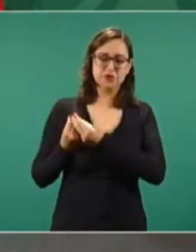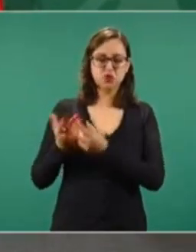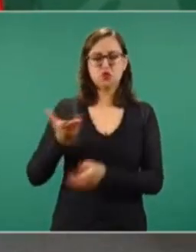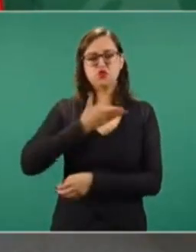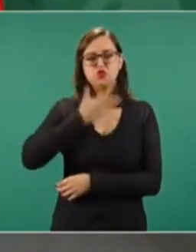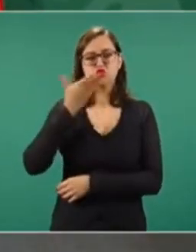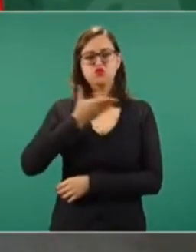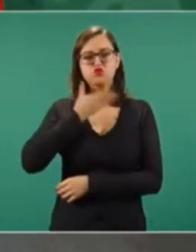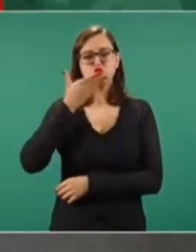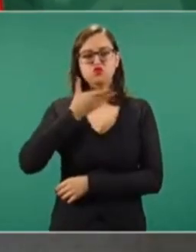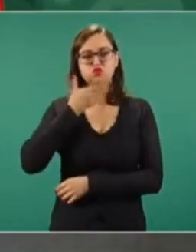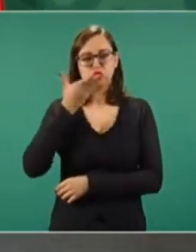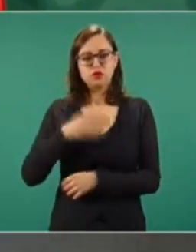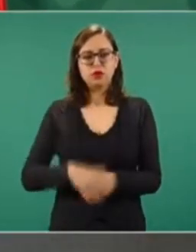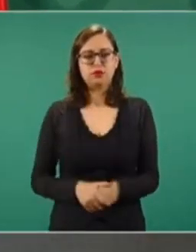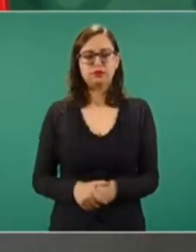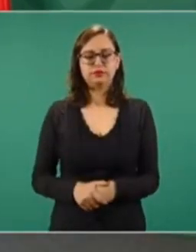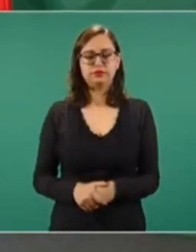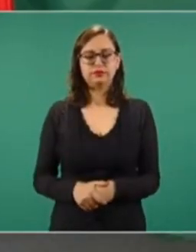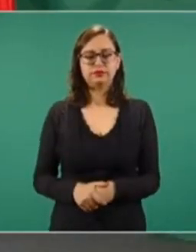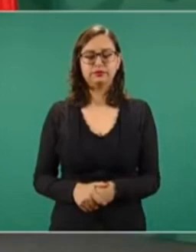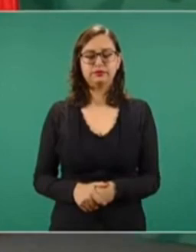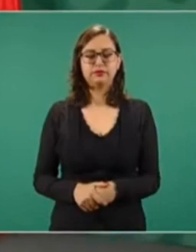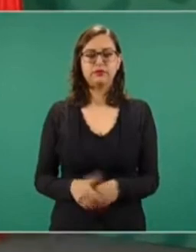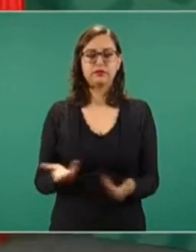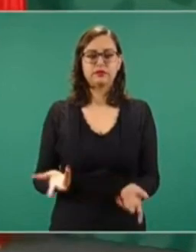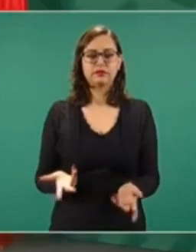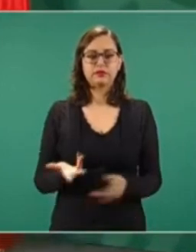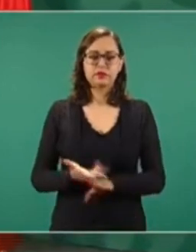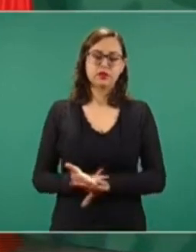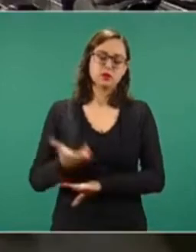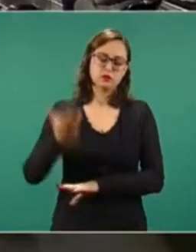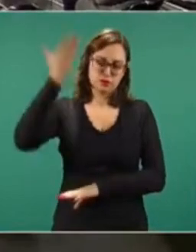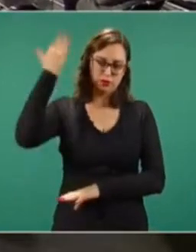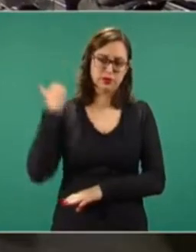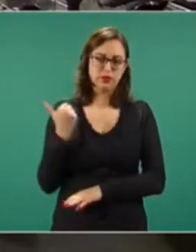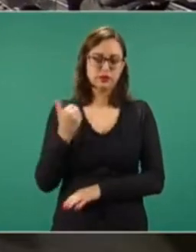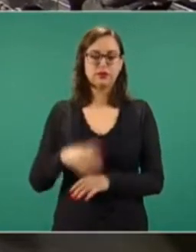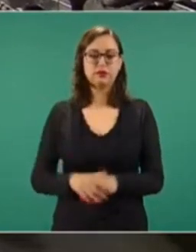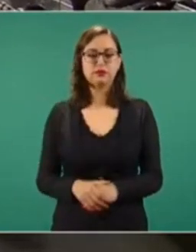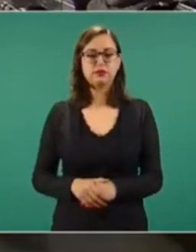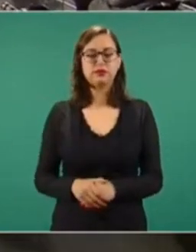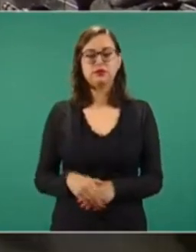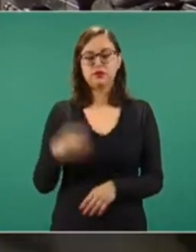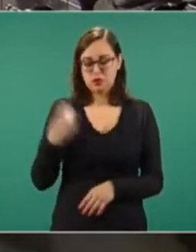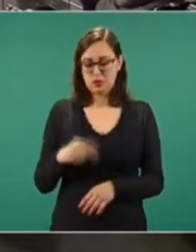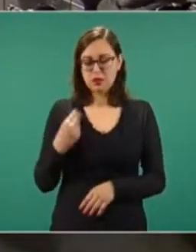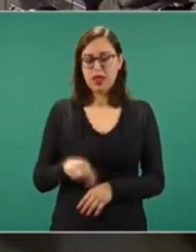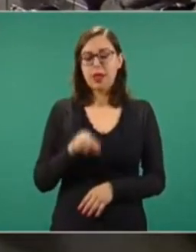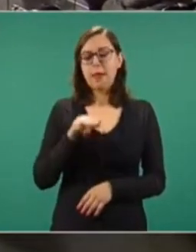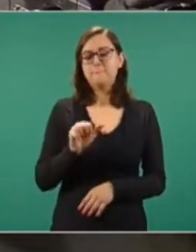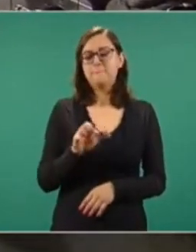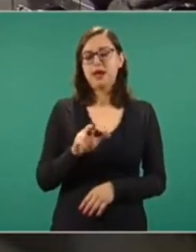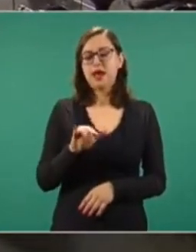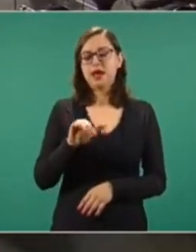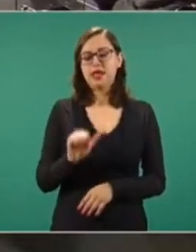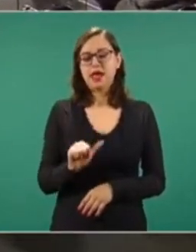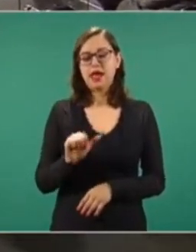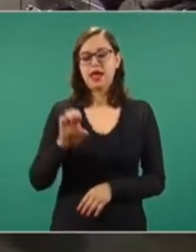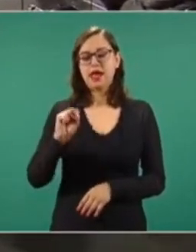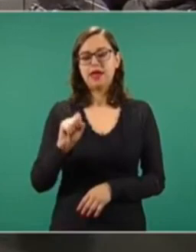del gobierno de la Ciudad de México del 2000, María Estela Ríos González.